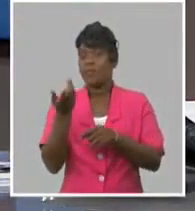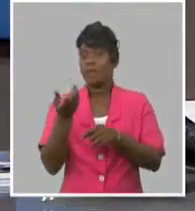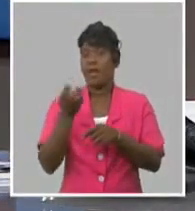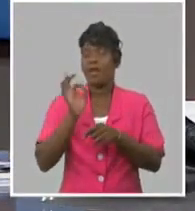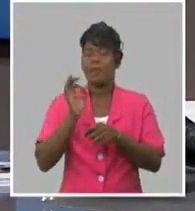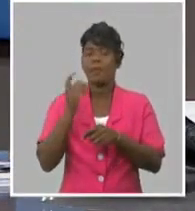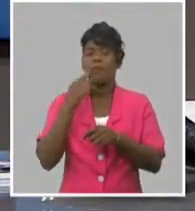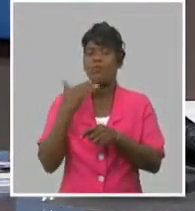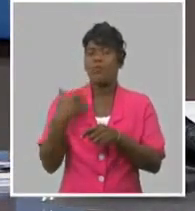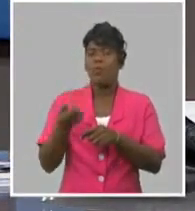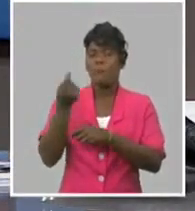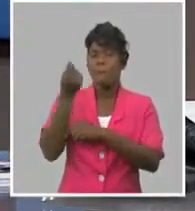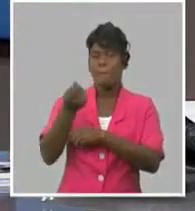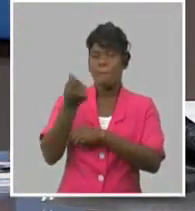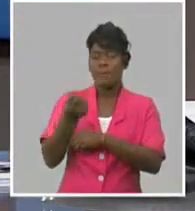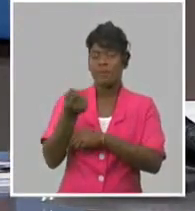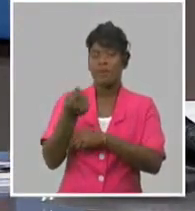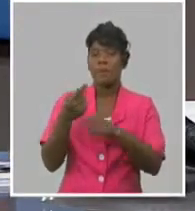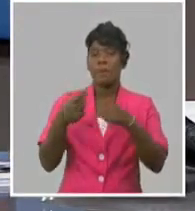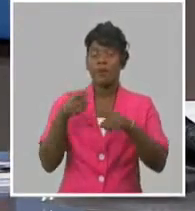a los productores.